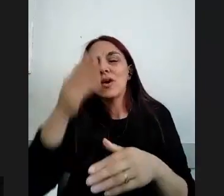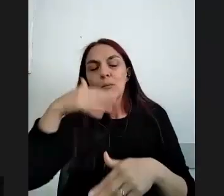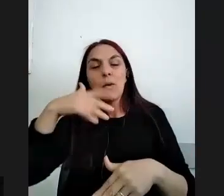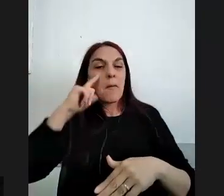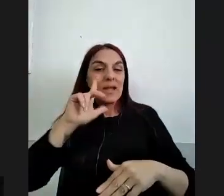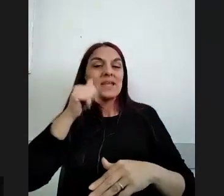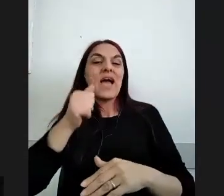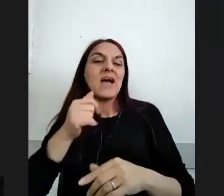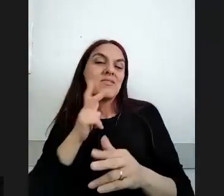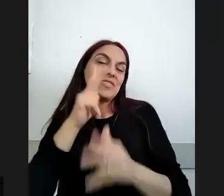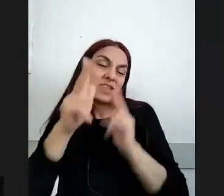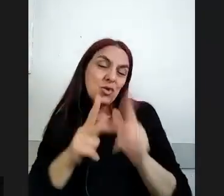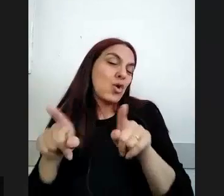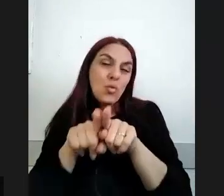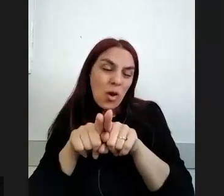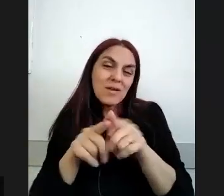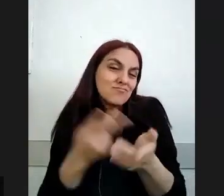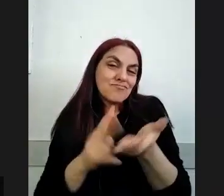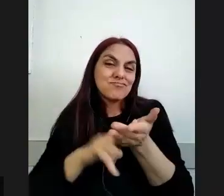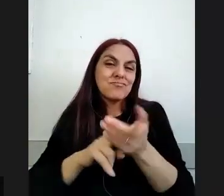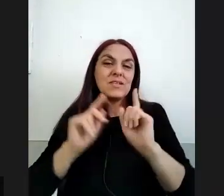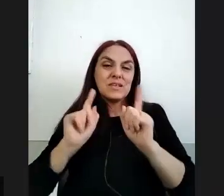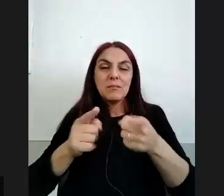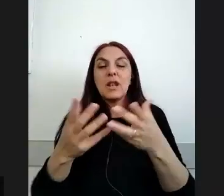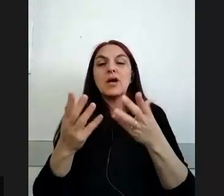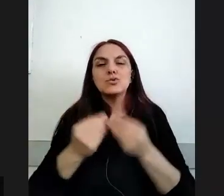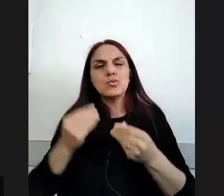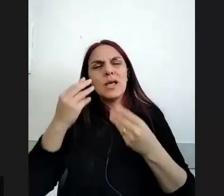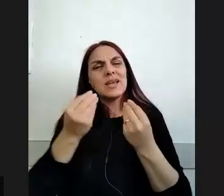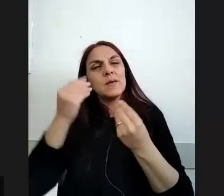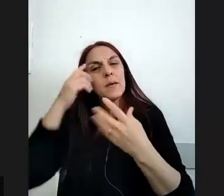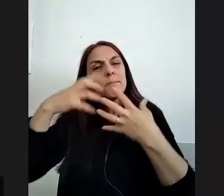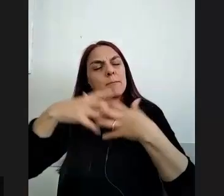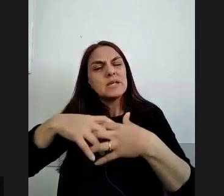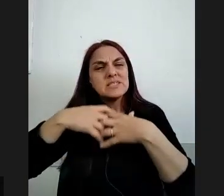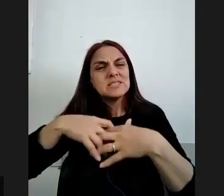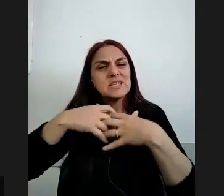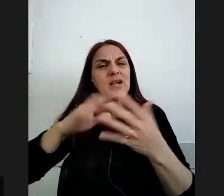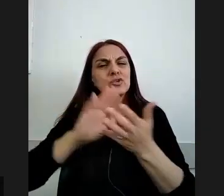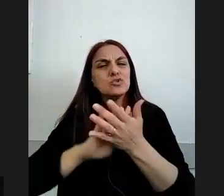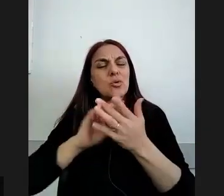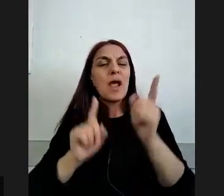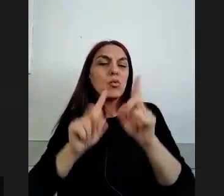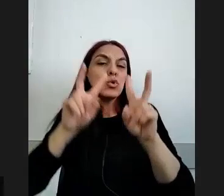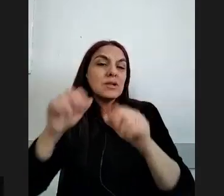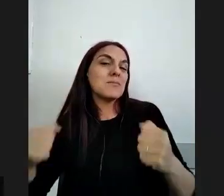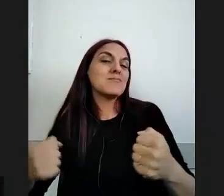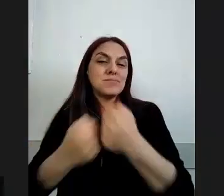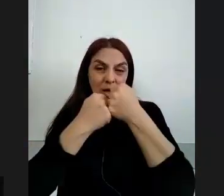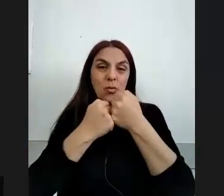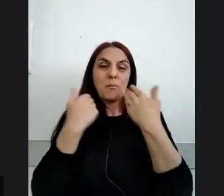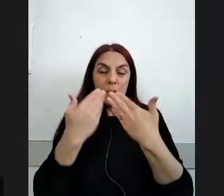en su alocución y que digamos permiten pensar en marcos coincidentes para trabajar estas